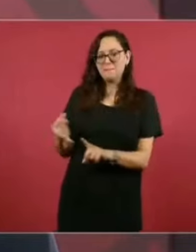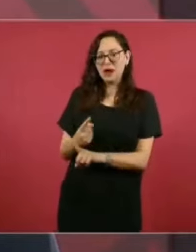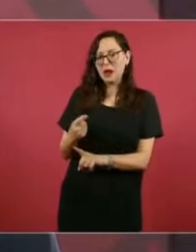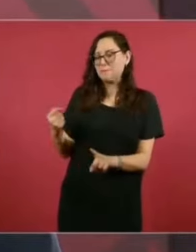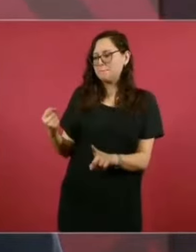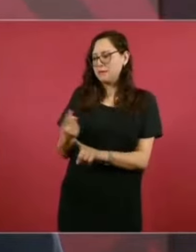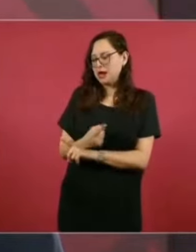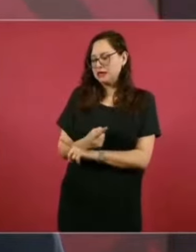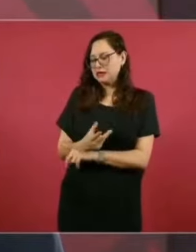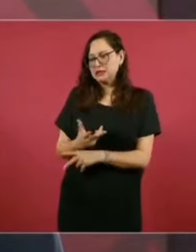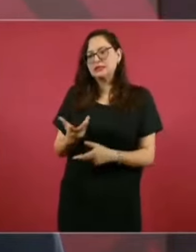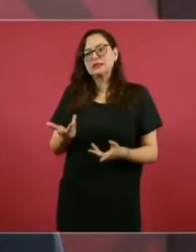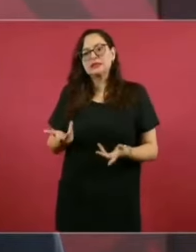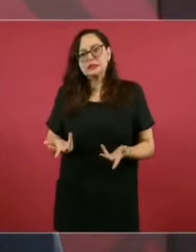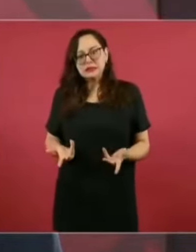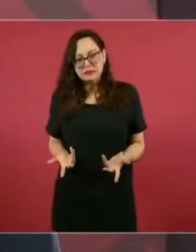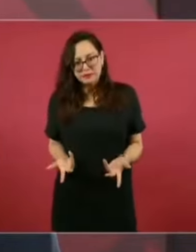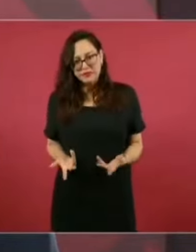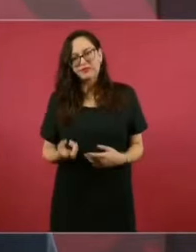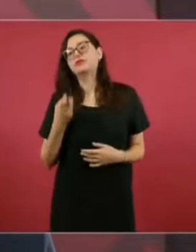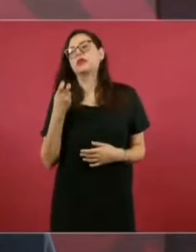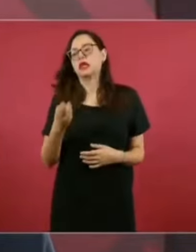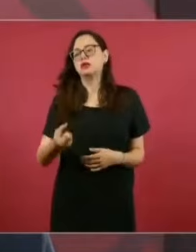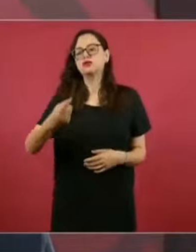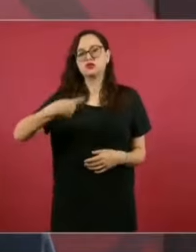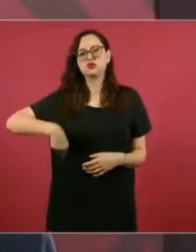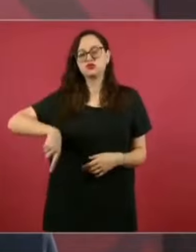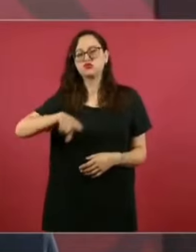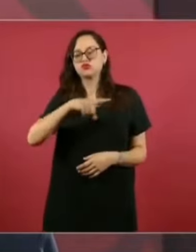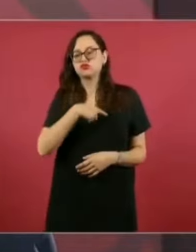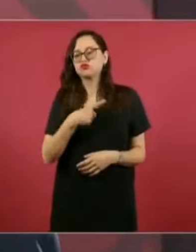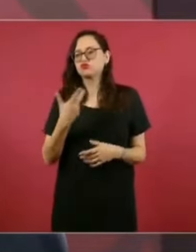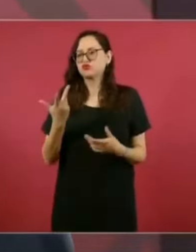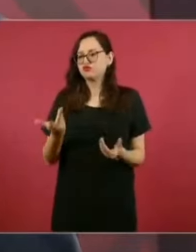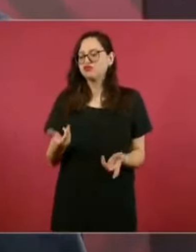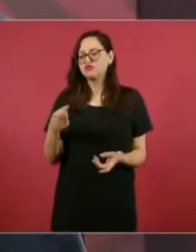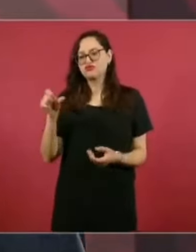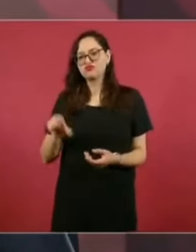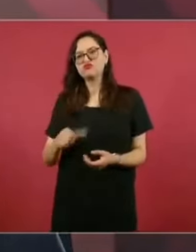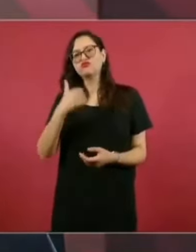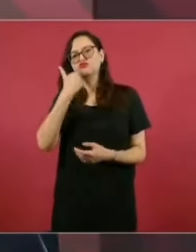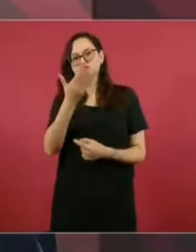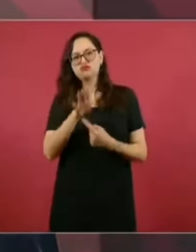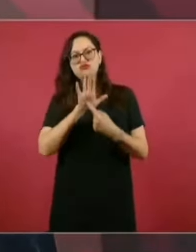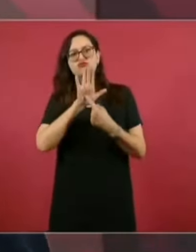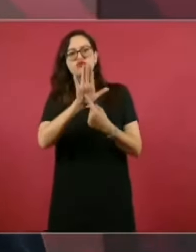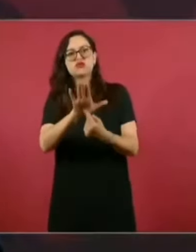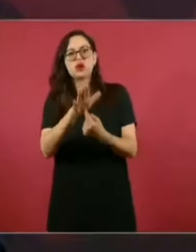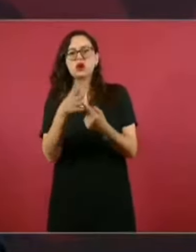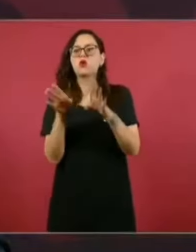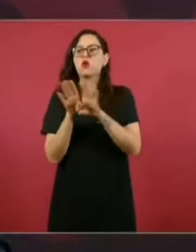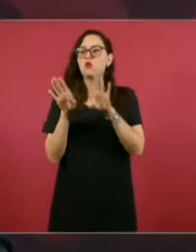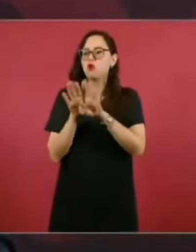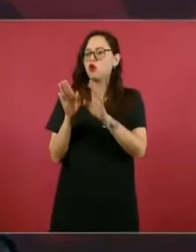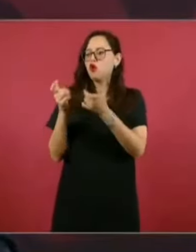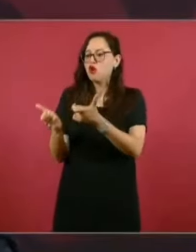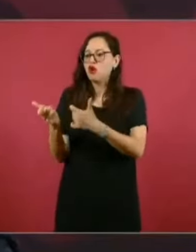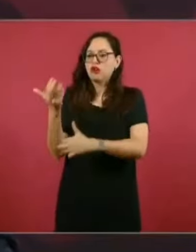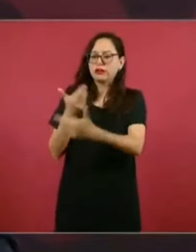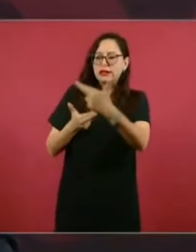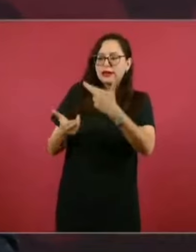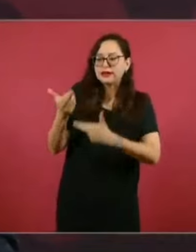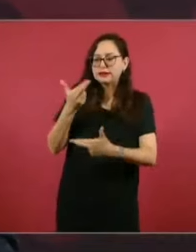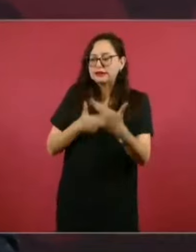de manera ilegal y el castigo a los